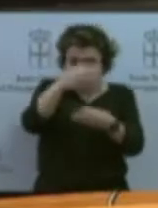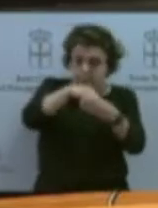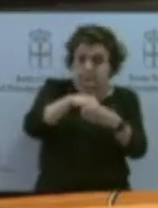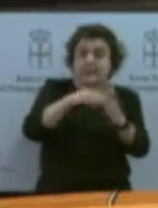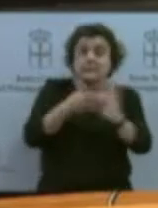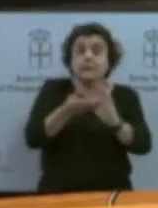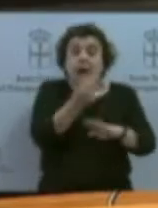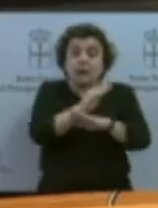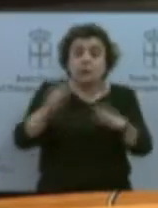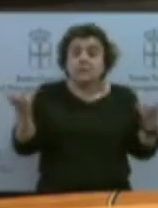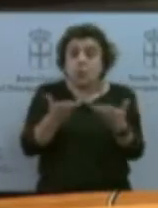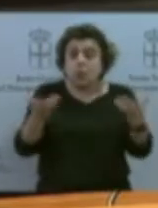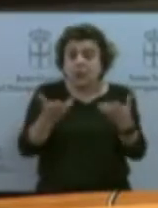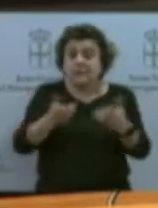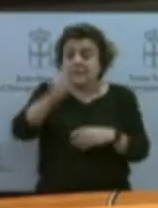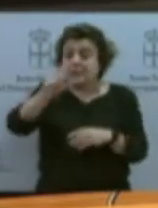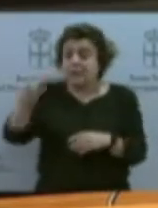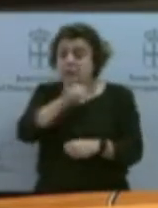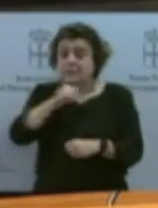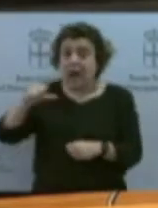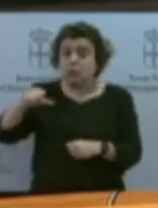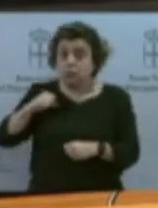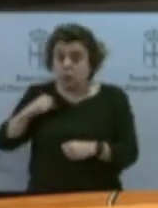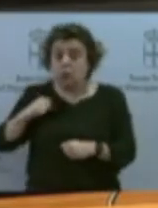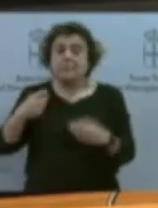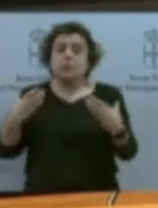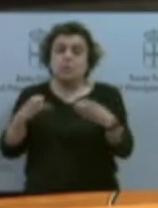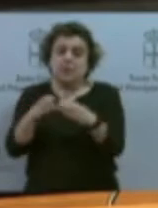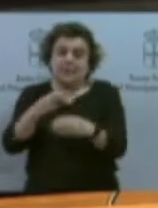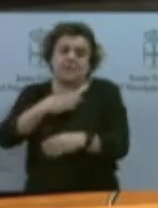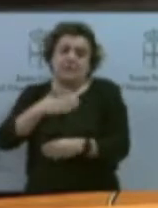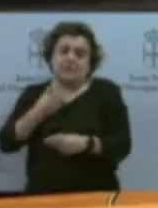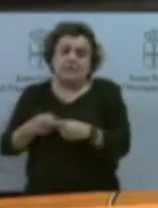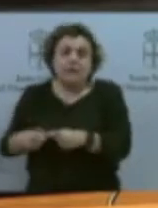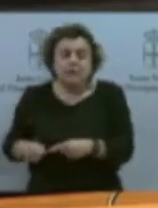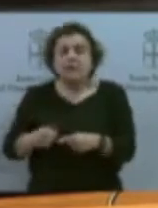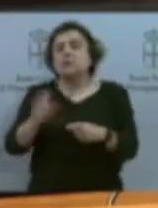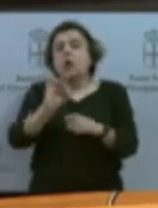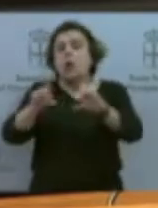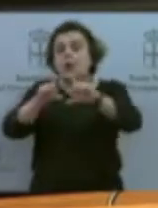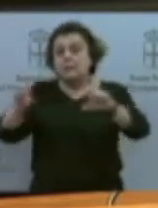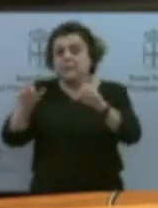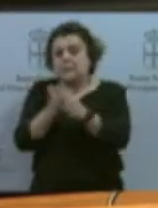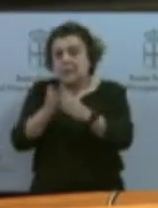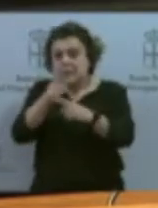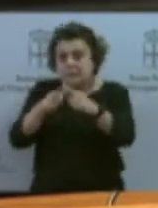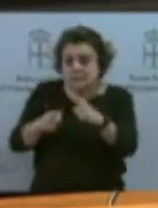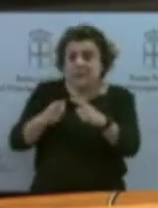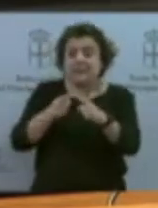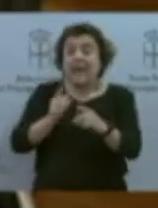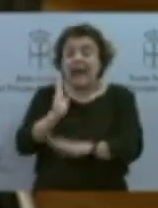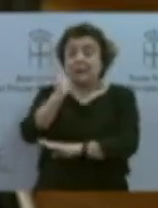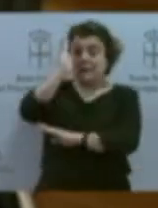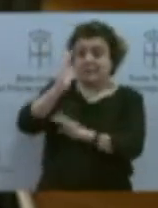autónomos, comunidades de bienes, sociedades civiles y pymes del sector cultural afectadas por la crisis de la COVID-19. Ese y el sector al que nosotros nos podemos dirigir, no a